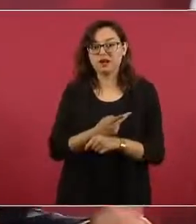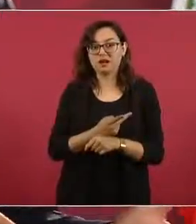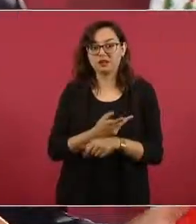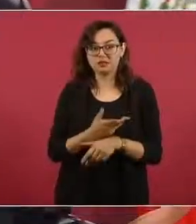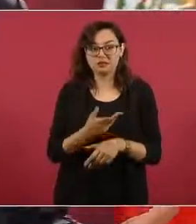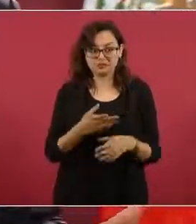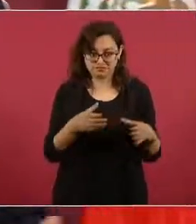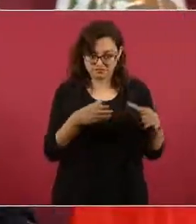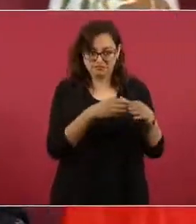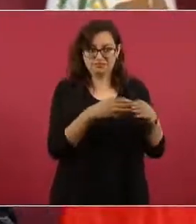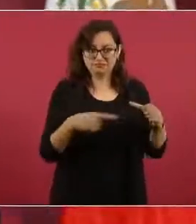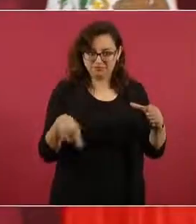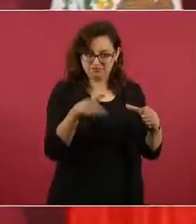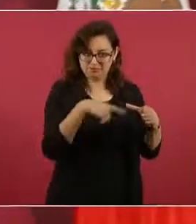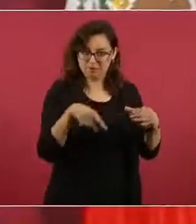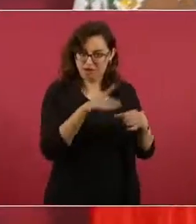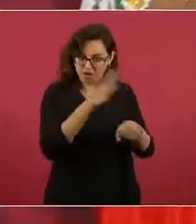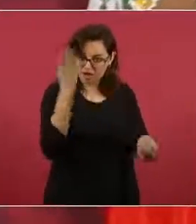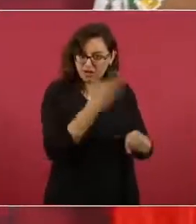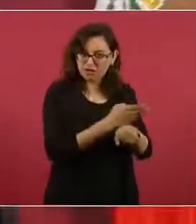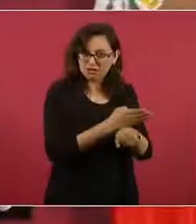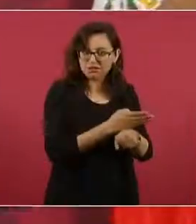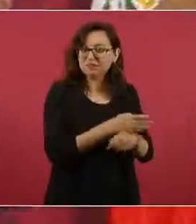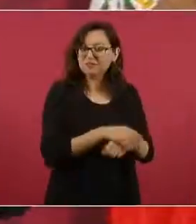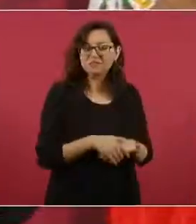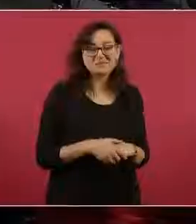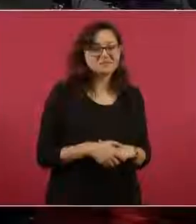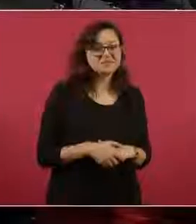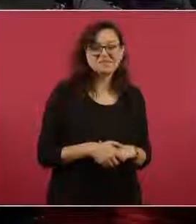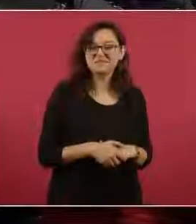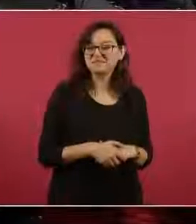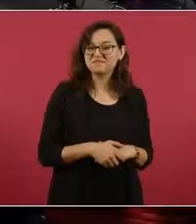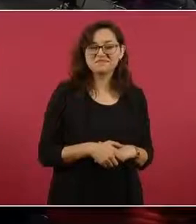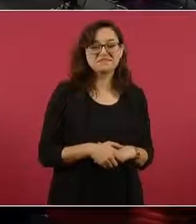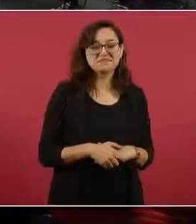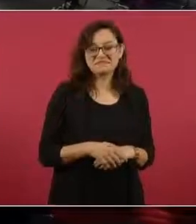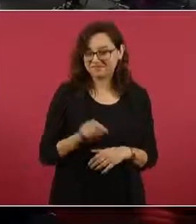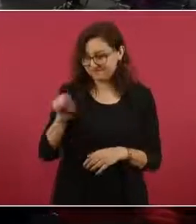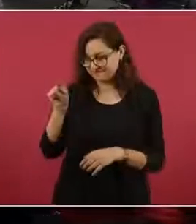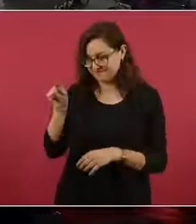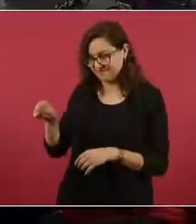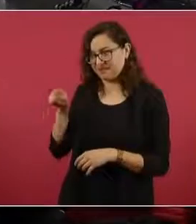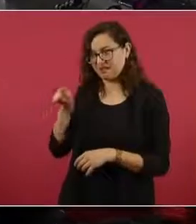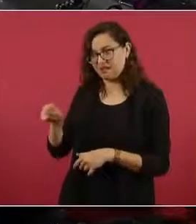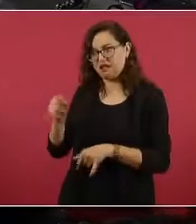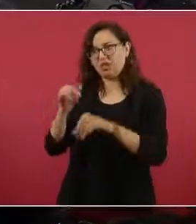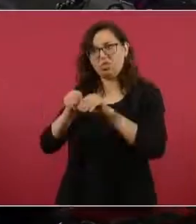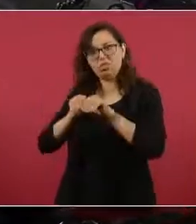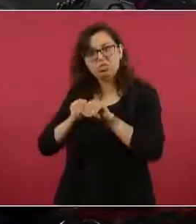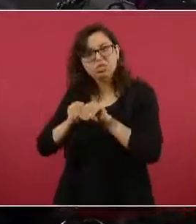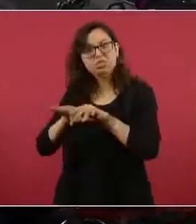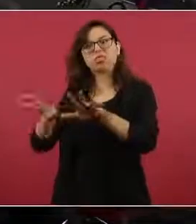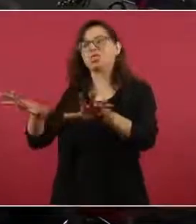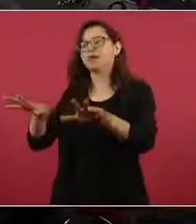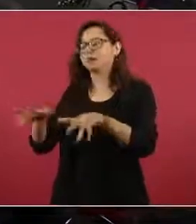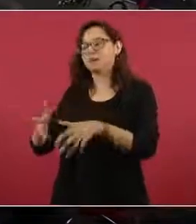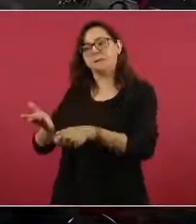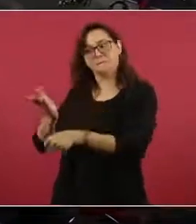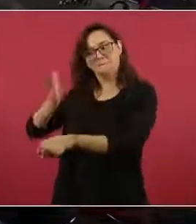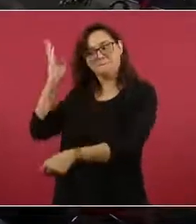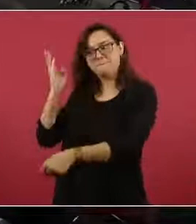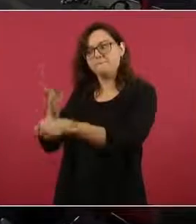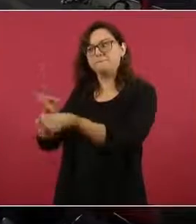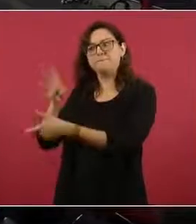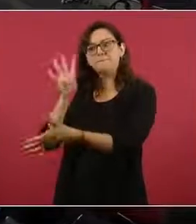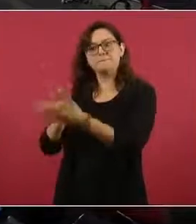al que presenta la información